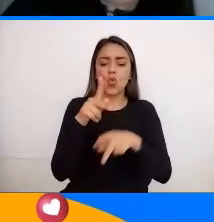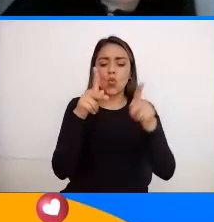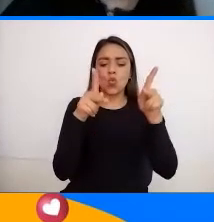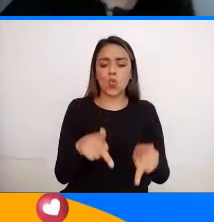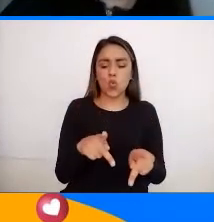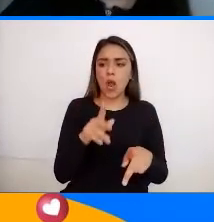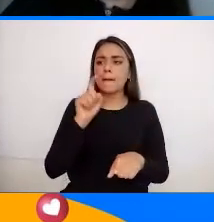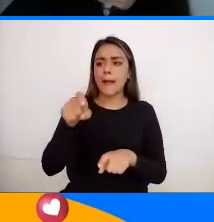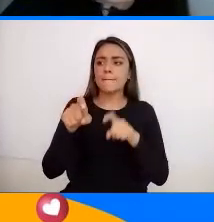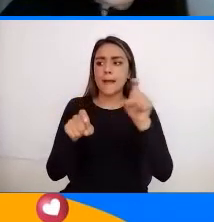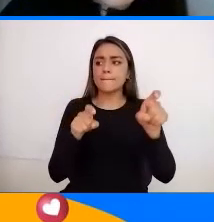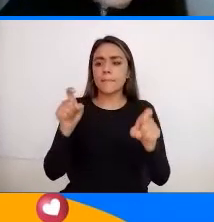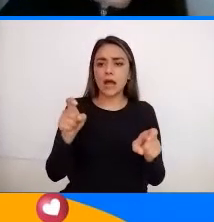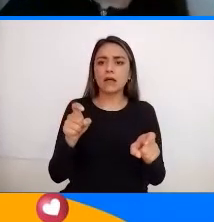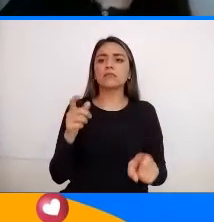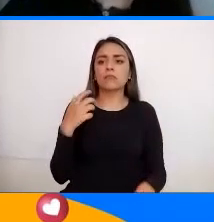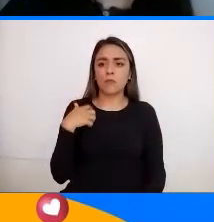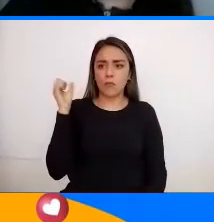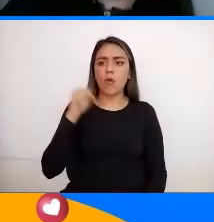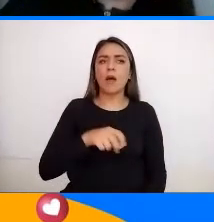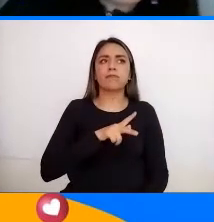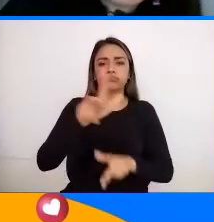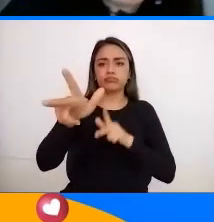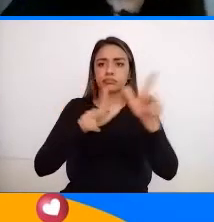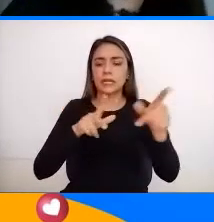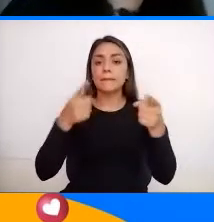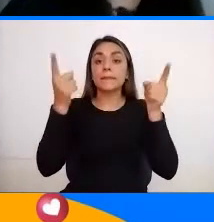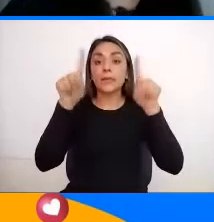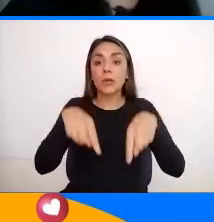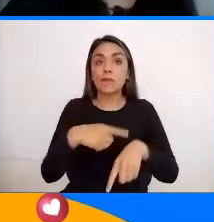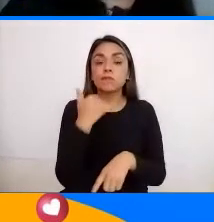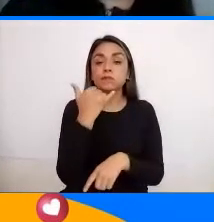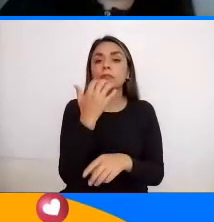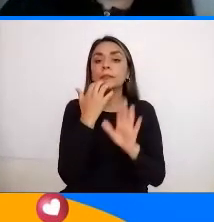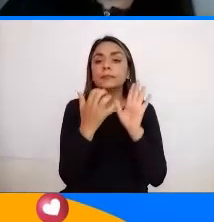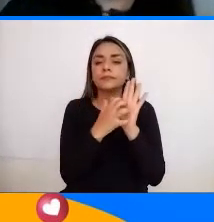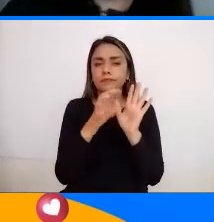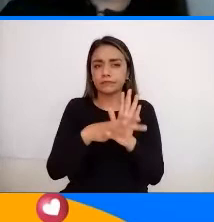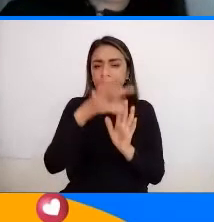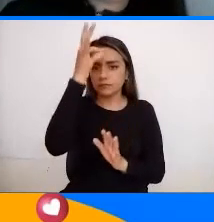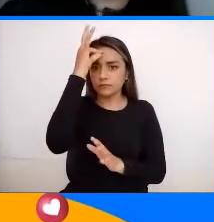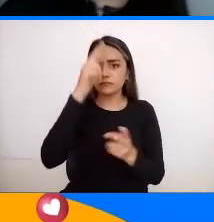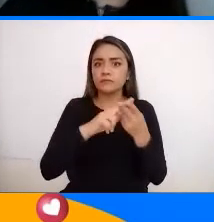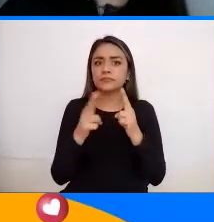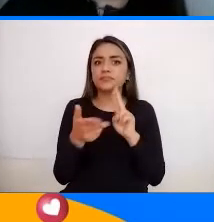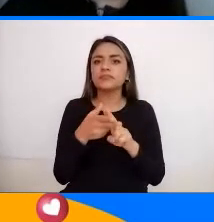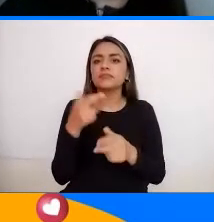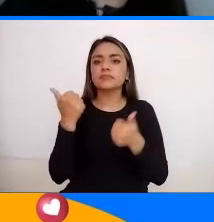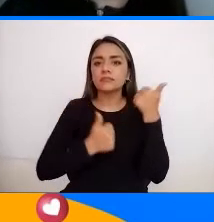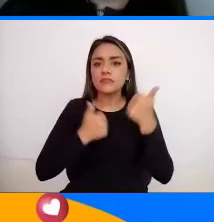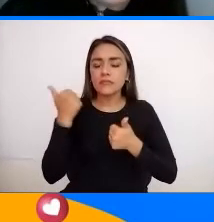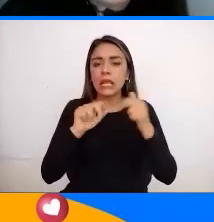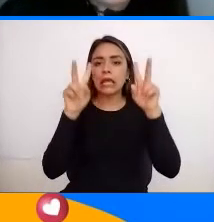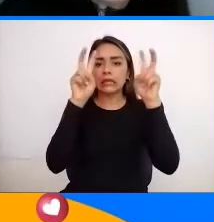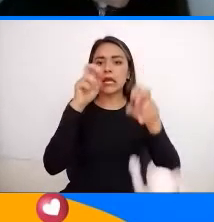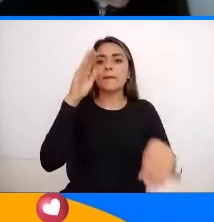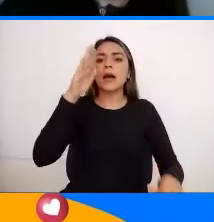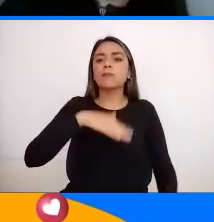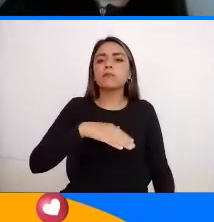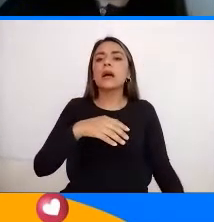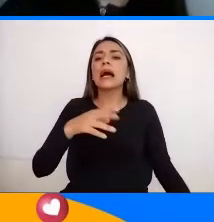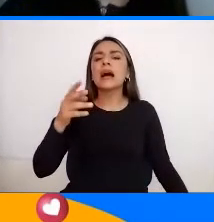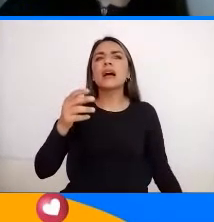Y que transcurría Pero también Tenemos por ejemplo Como referente Y también Temas de adoración